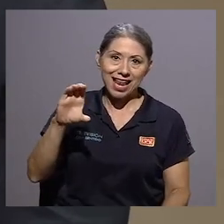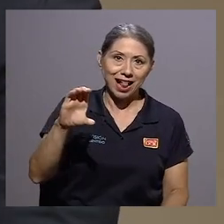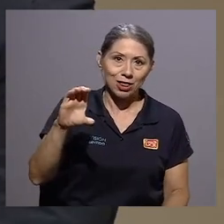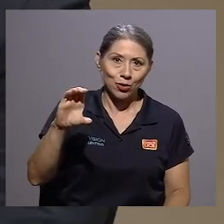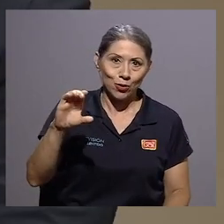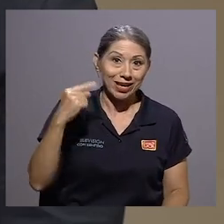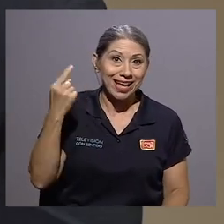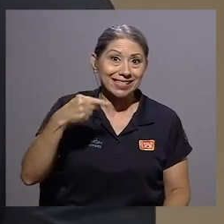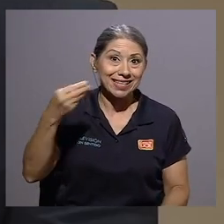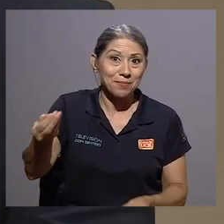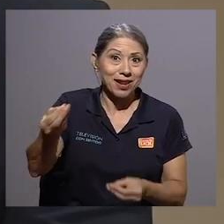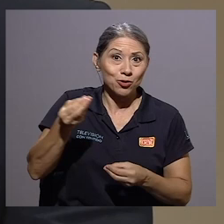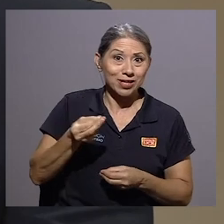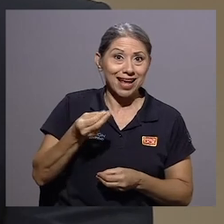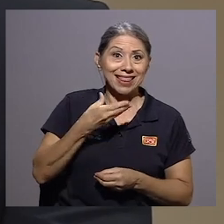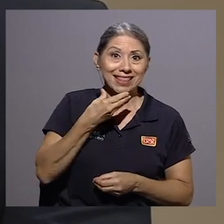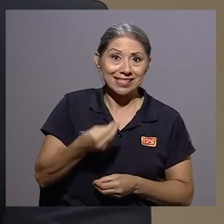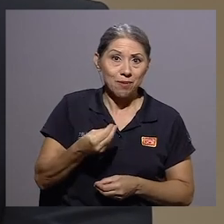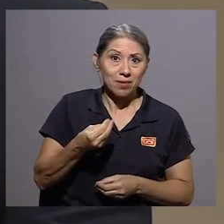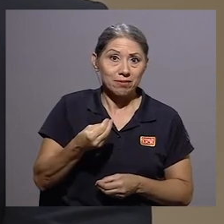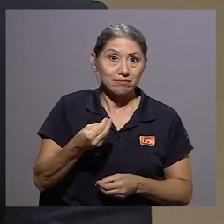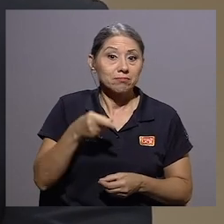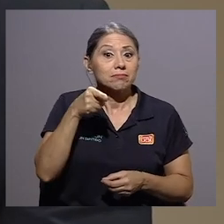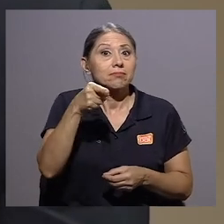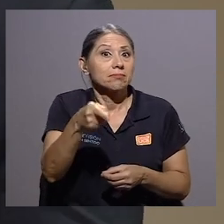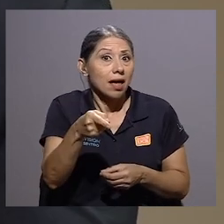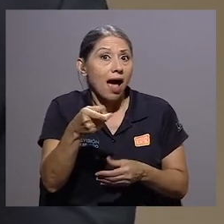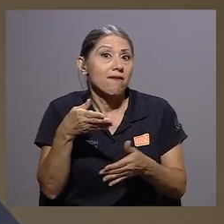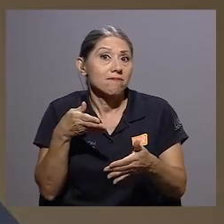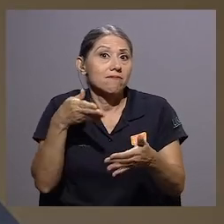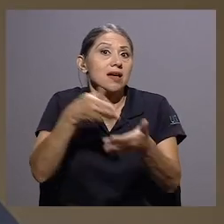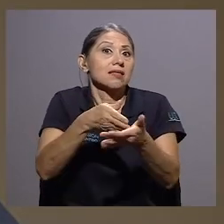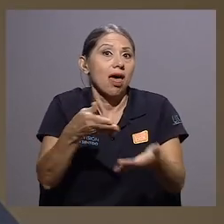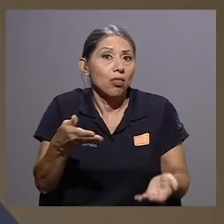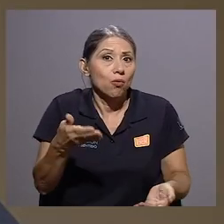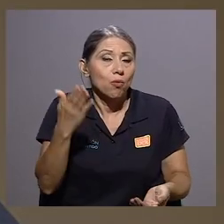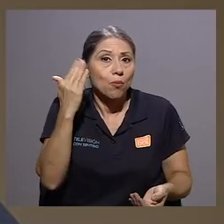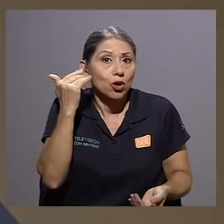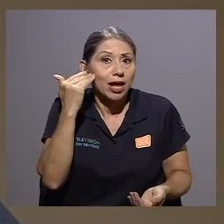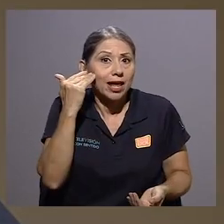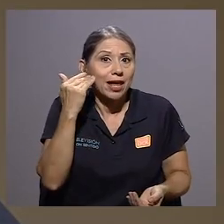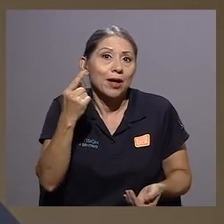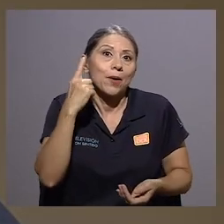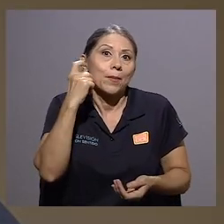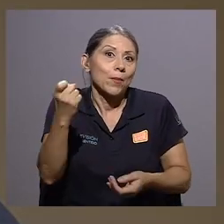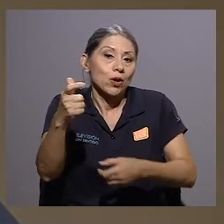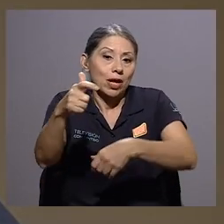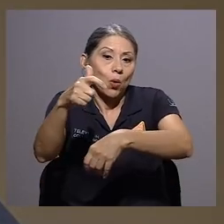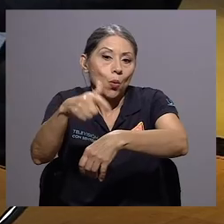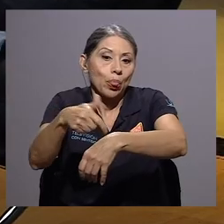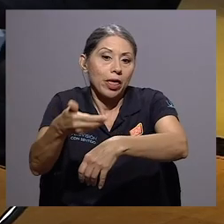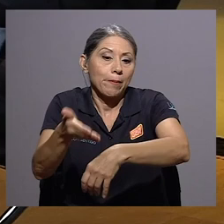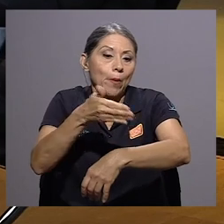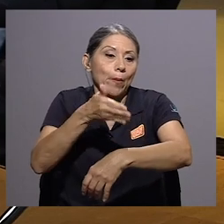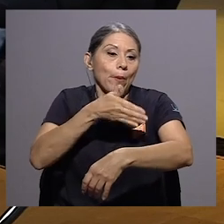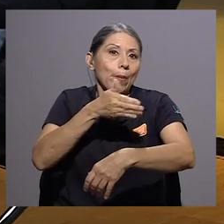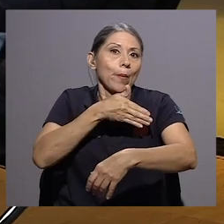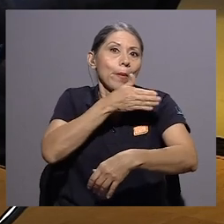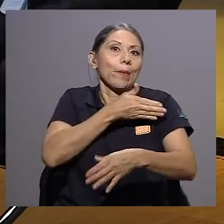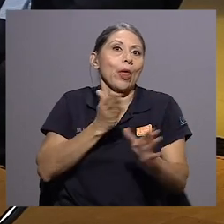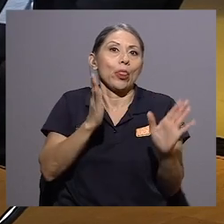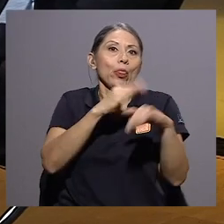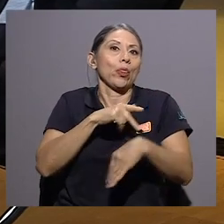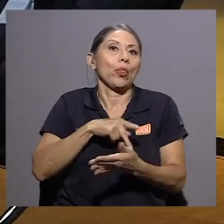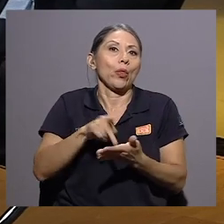recibimos los primeros 20 días de diciembre, se va a ver afectado. Va a ver afectado. ¿Por qué? Porque habrá un plazo de